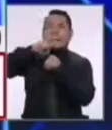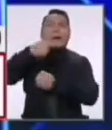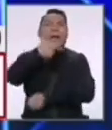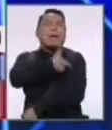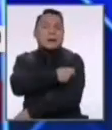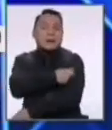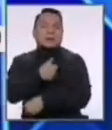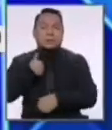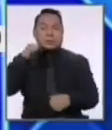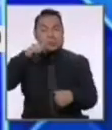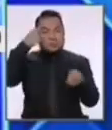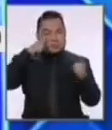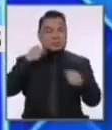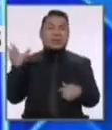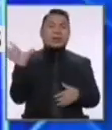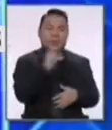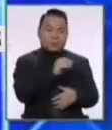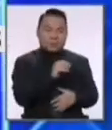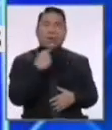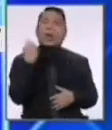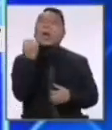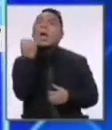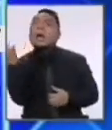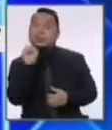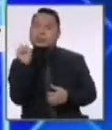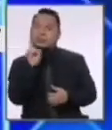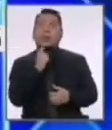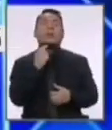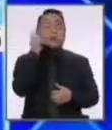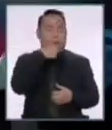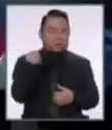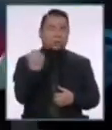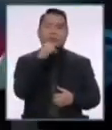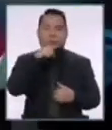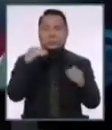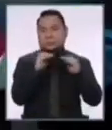salven, y en eso estoy de acuerdo, a todos, no a algunos, ni a los más privilegiados.